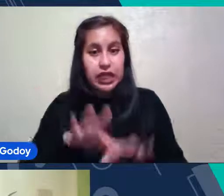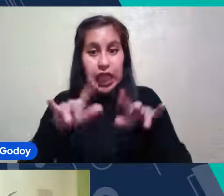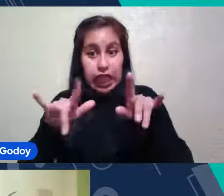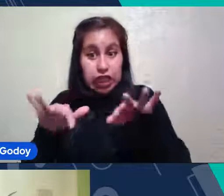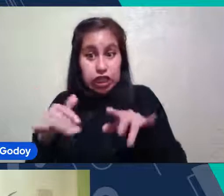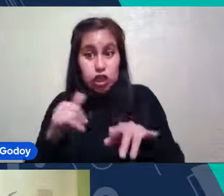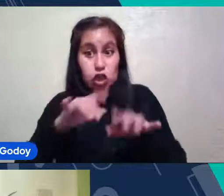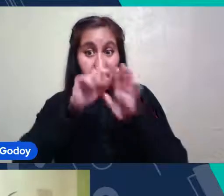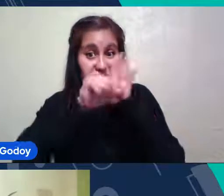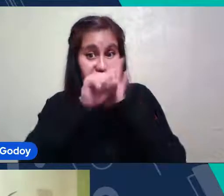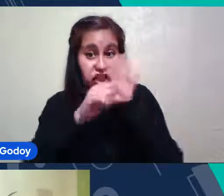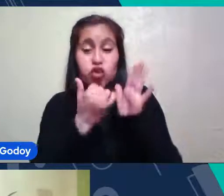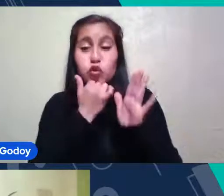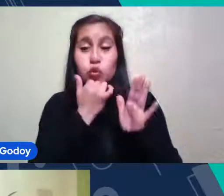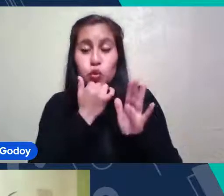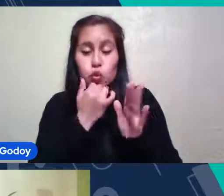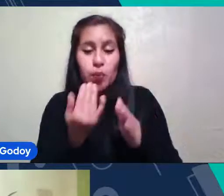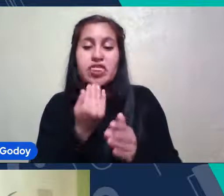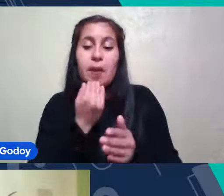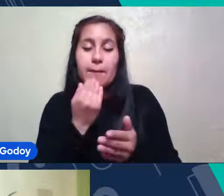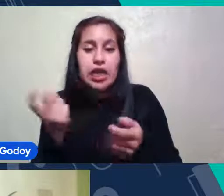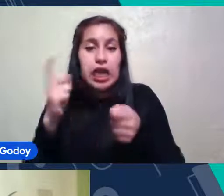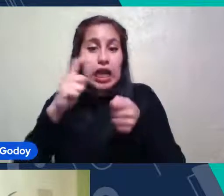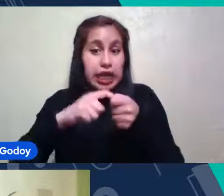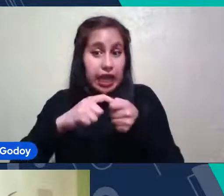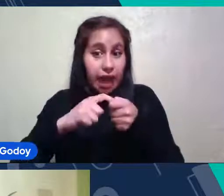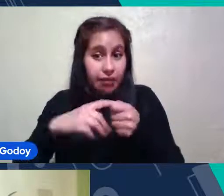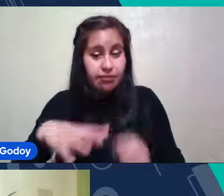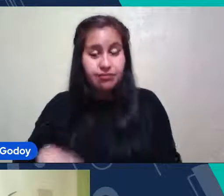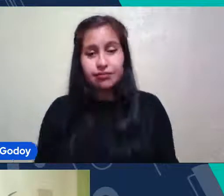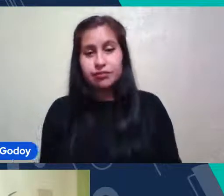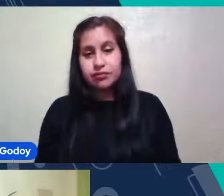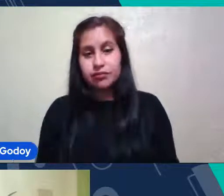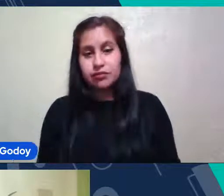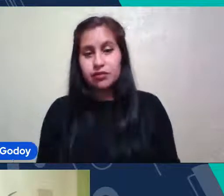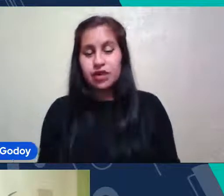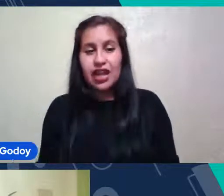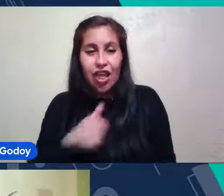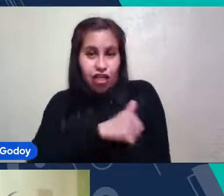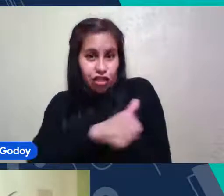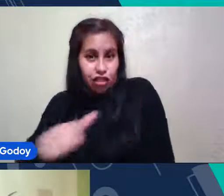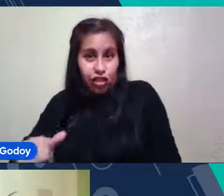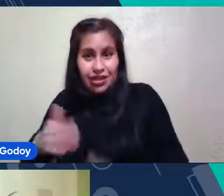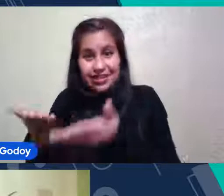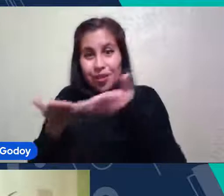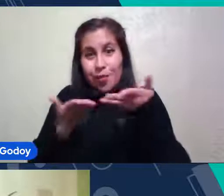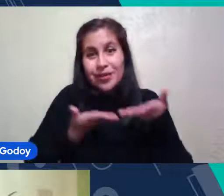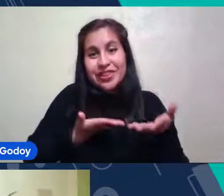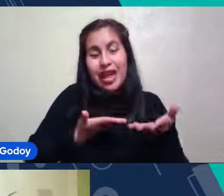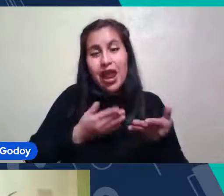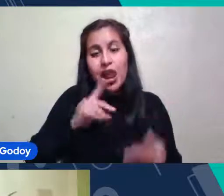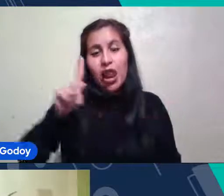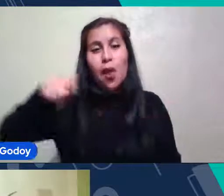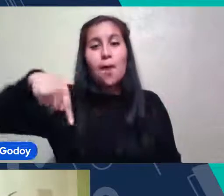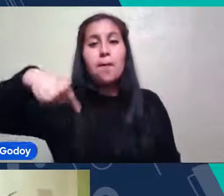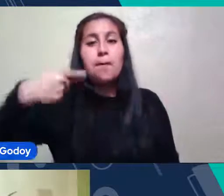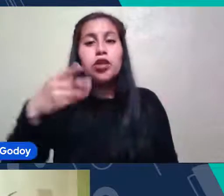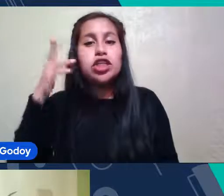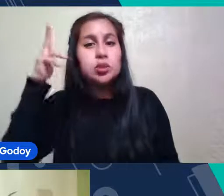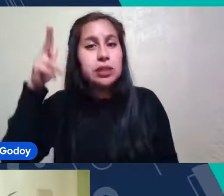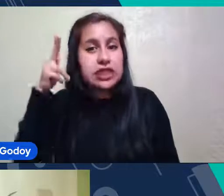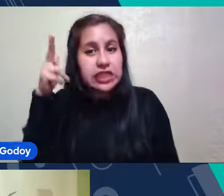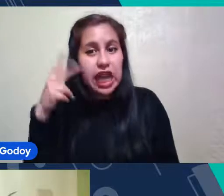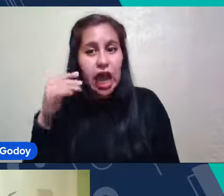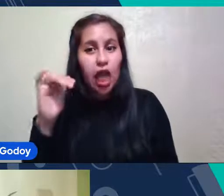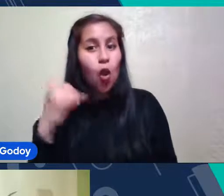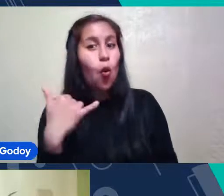Para Que Vayan Directamente De Aquí Y Los Dejamos Invitados Para La La Próxima Charla Que Tendremos El